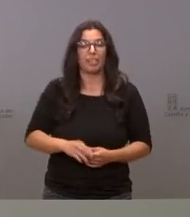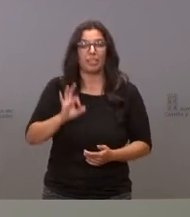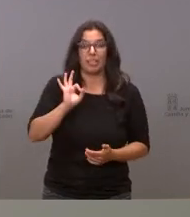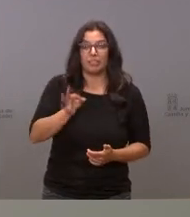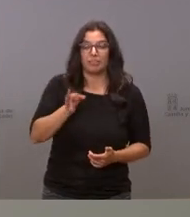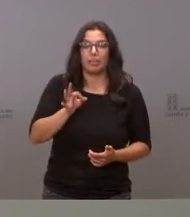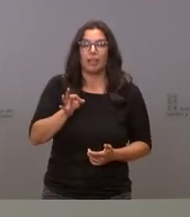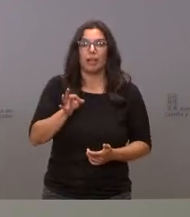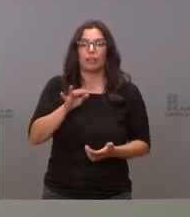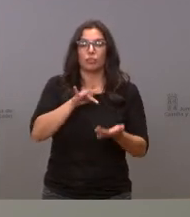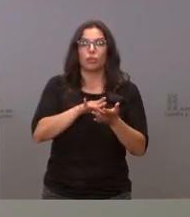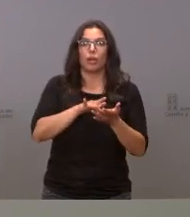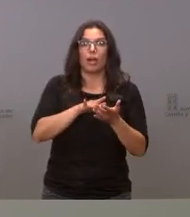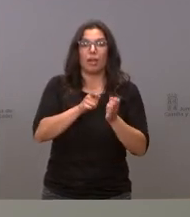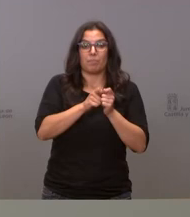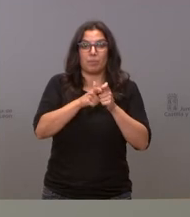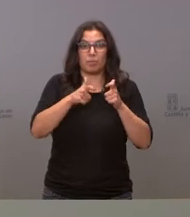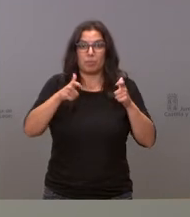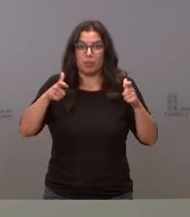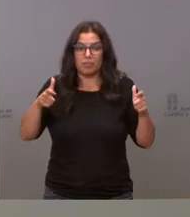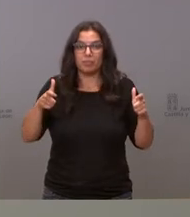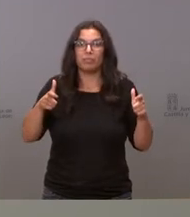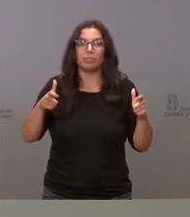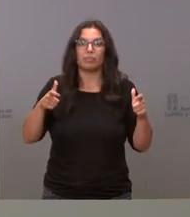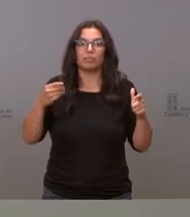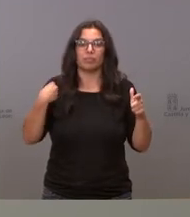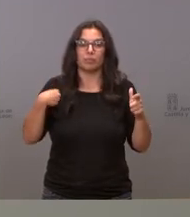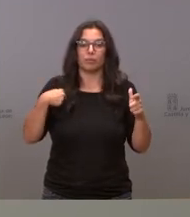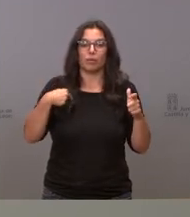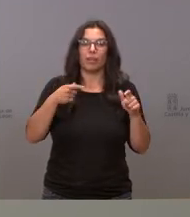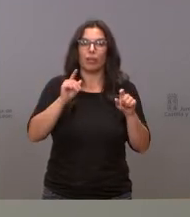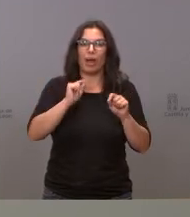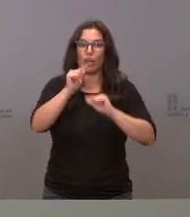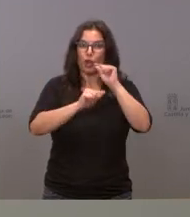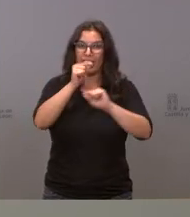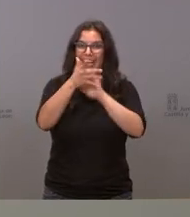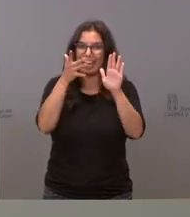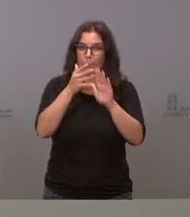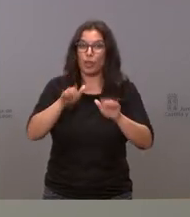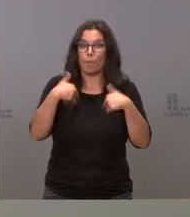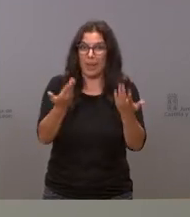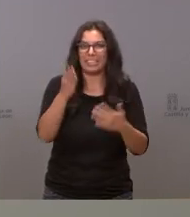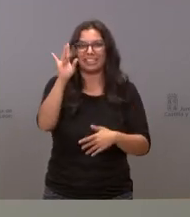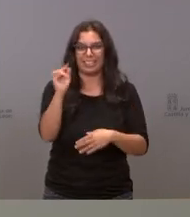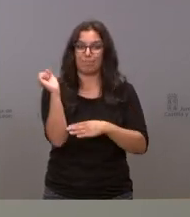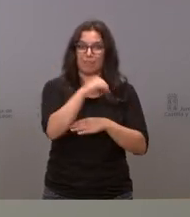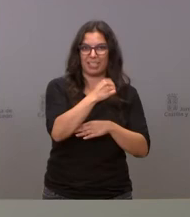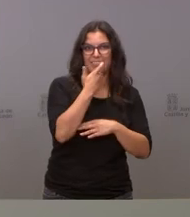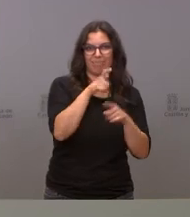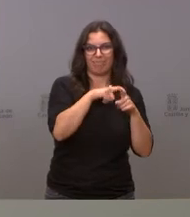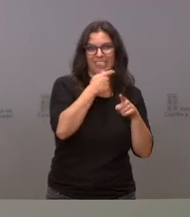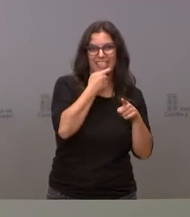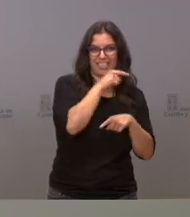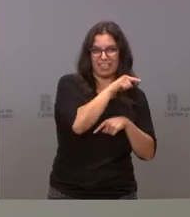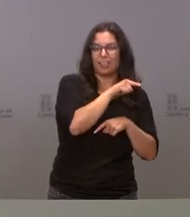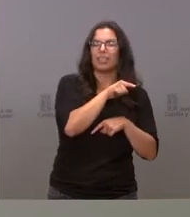que hay más casos vinculados que con la variante británica es decir ya es más contagioso sí que es verdad que ha habido algún caso